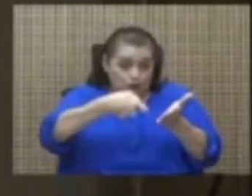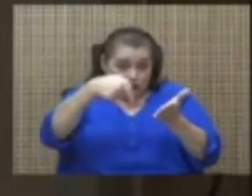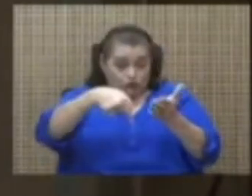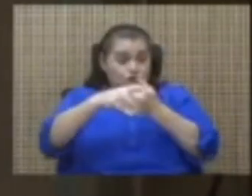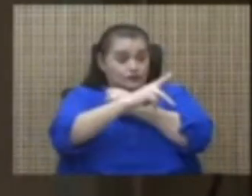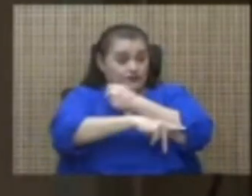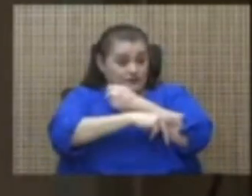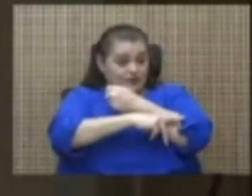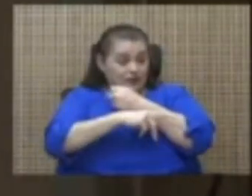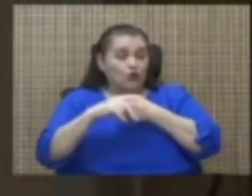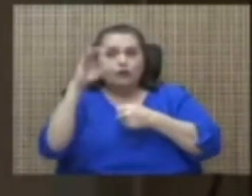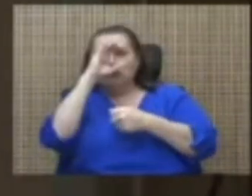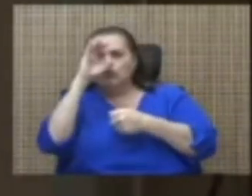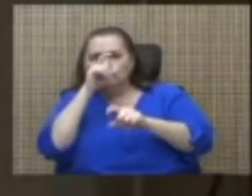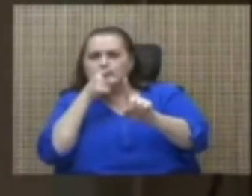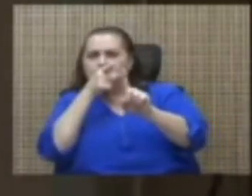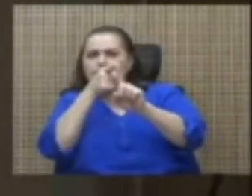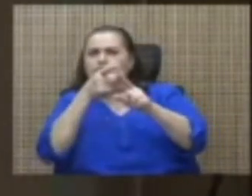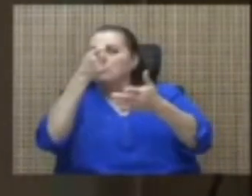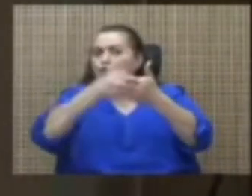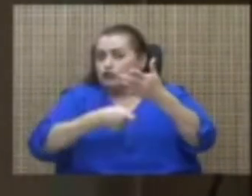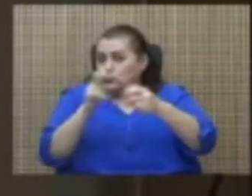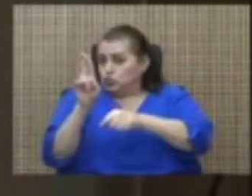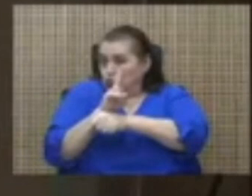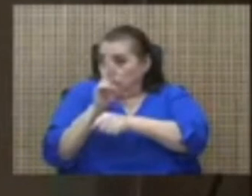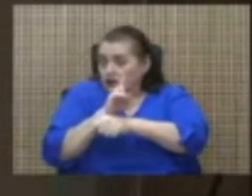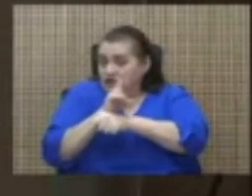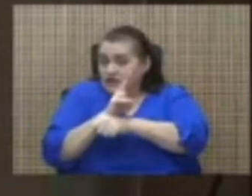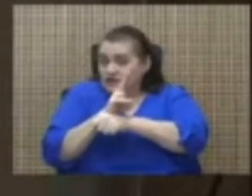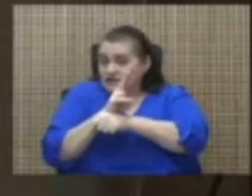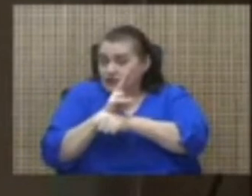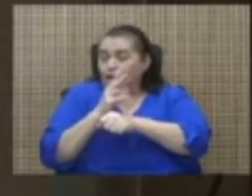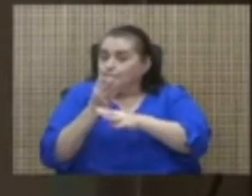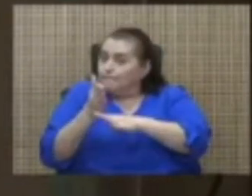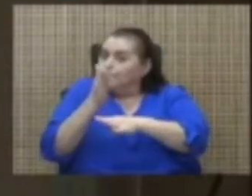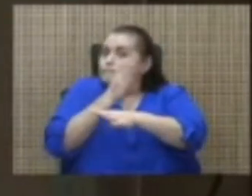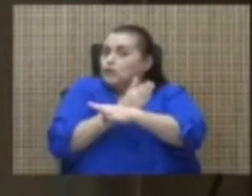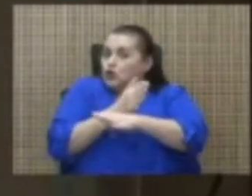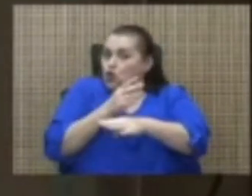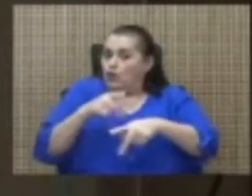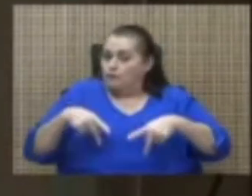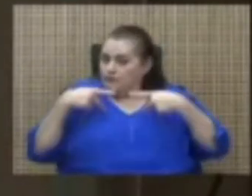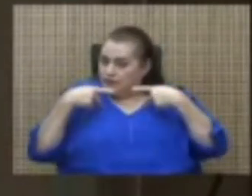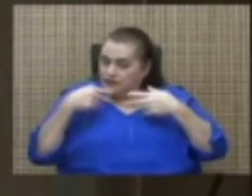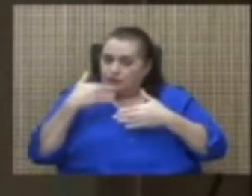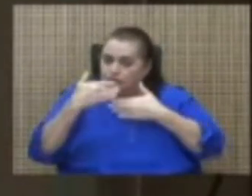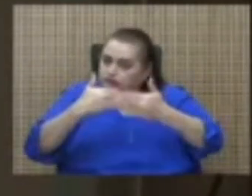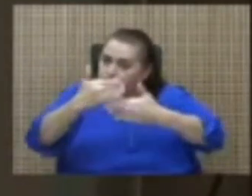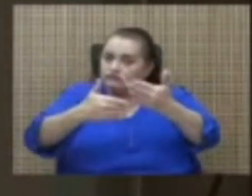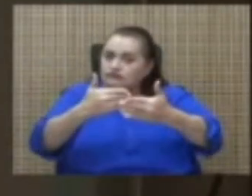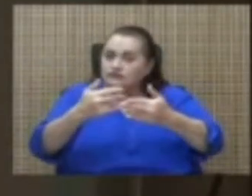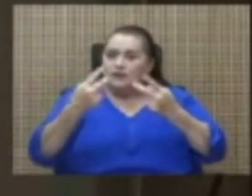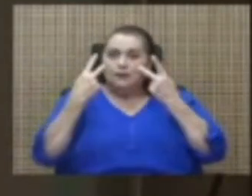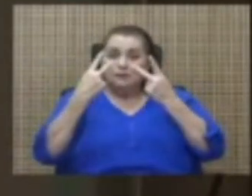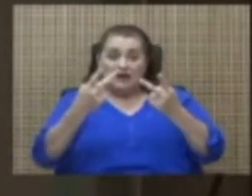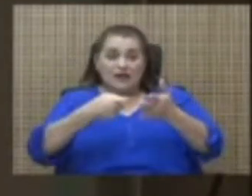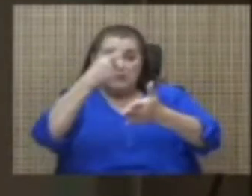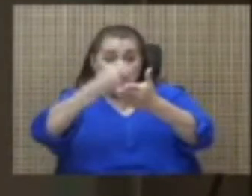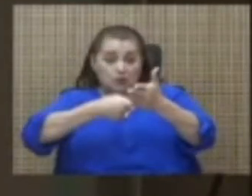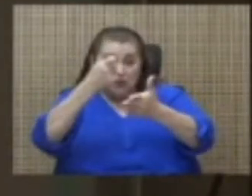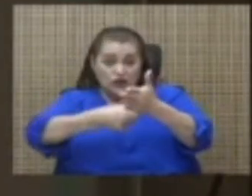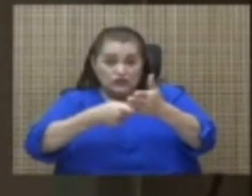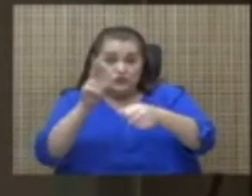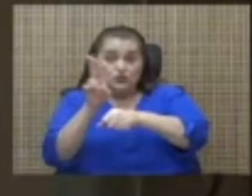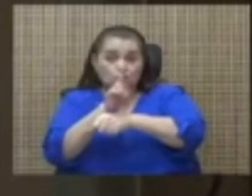y lo que buscan es que los impuestos sean utilizados en pro de su vida cotidiana y están viendo que sus impuestos están siendo